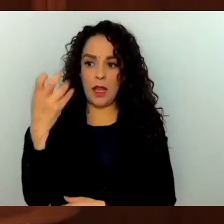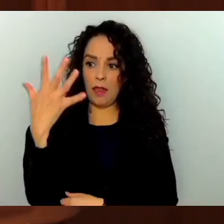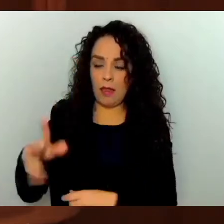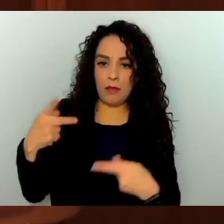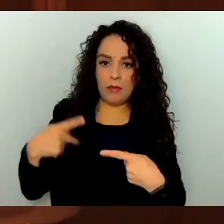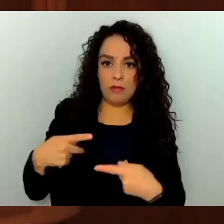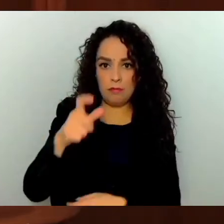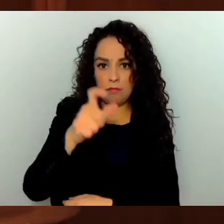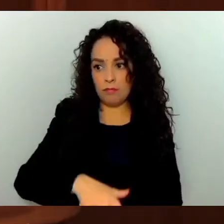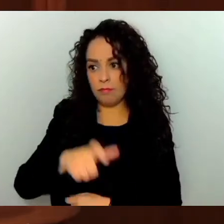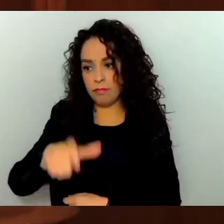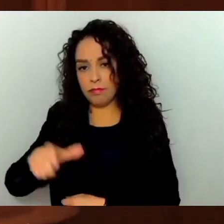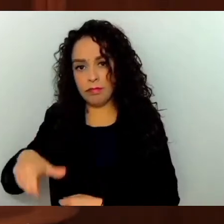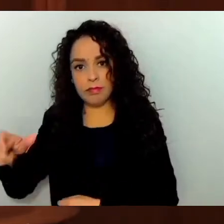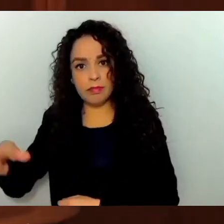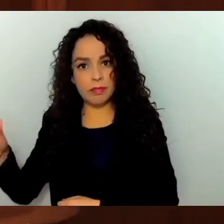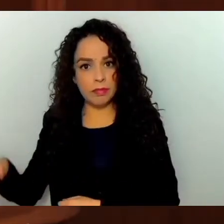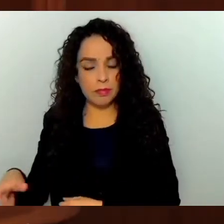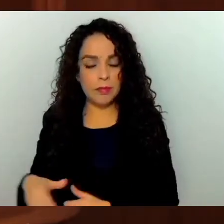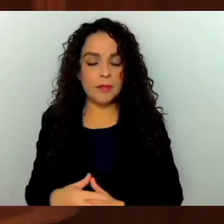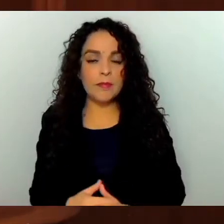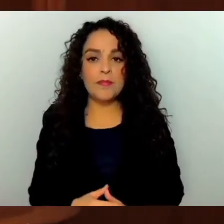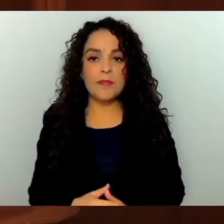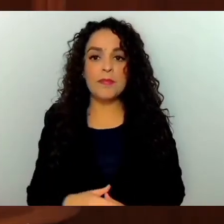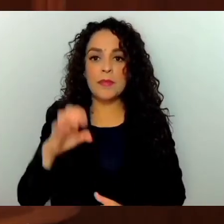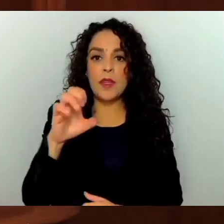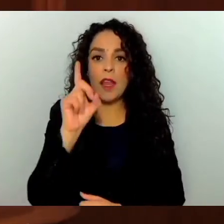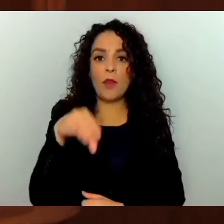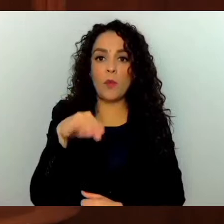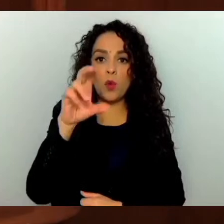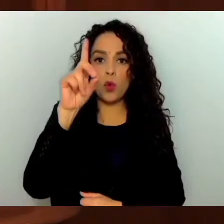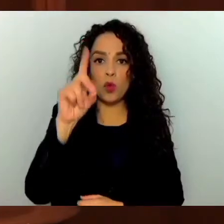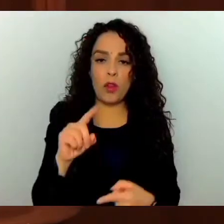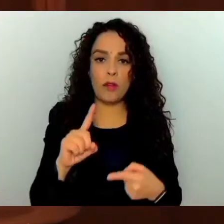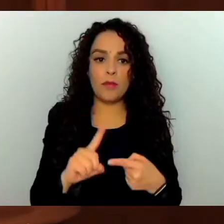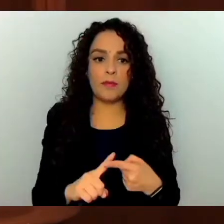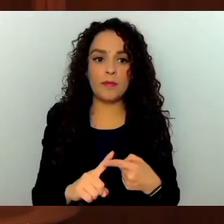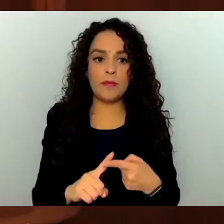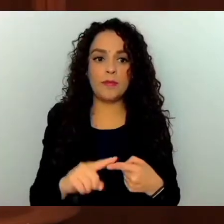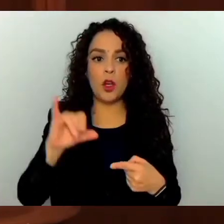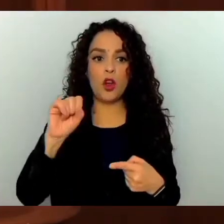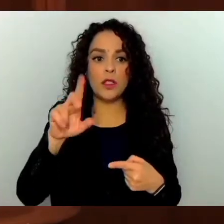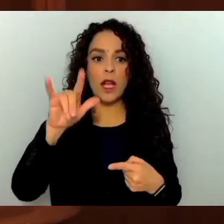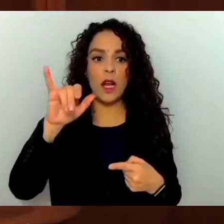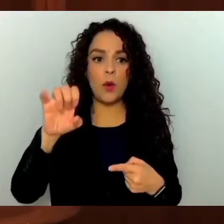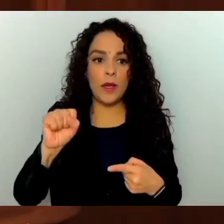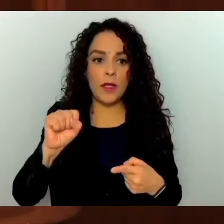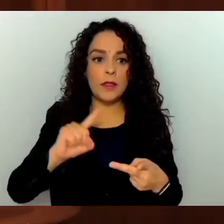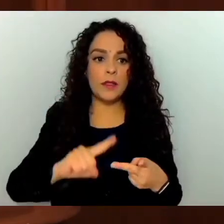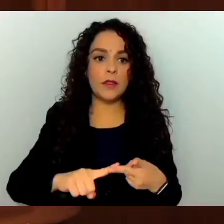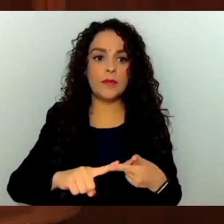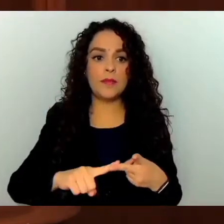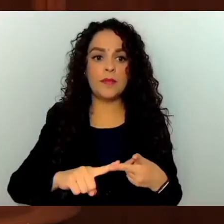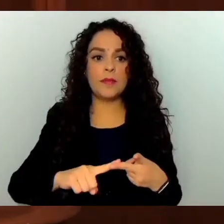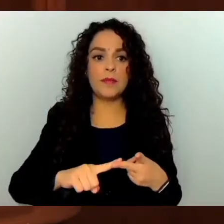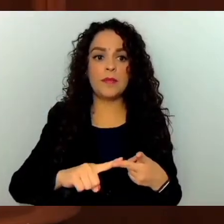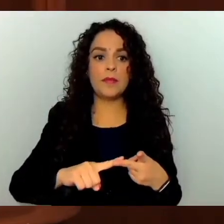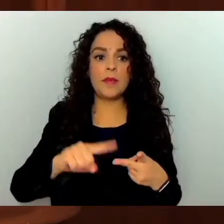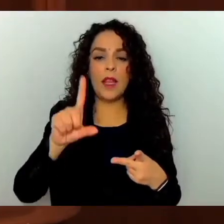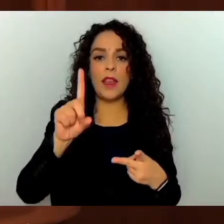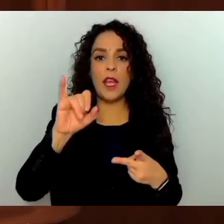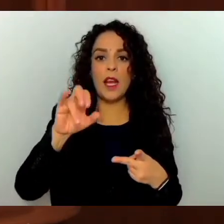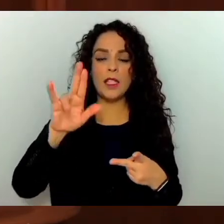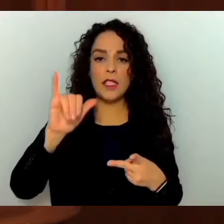conforme la integración siguiente. Edmundo Porfirio Garrido Osorio, José Luis Cervantes Martínez, Dilcia Samanta